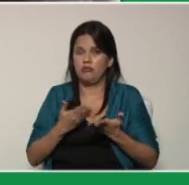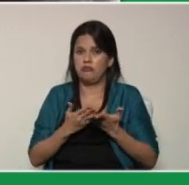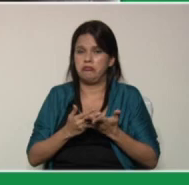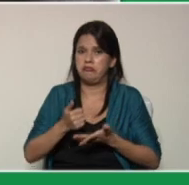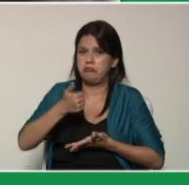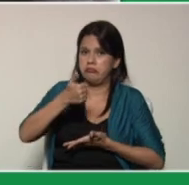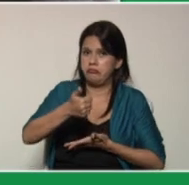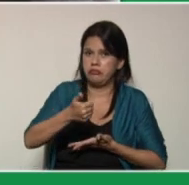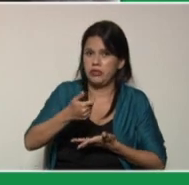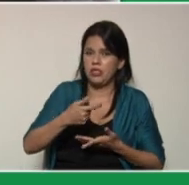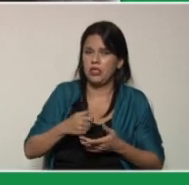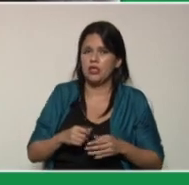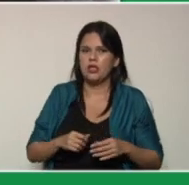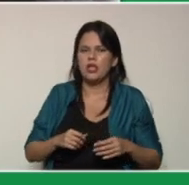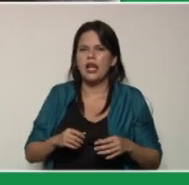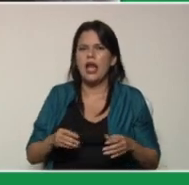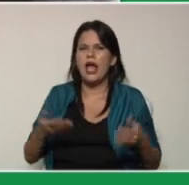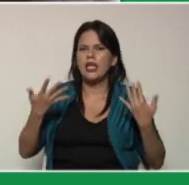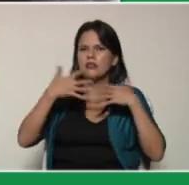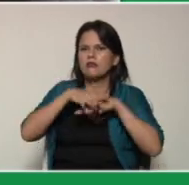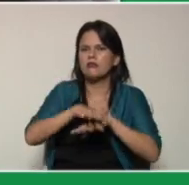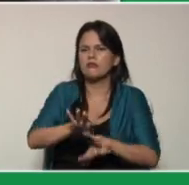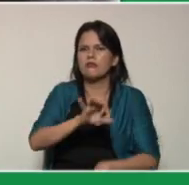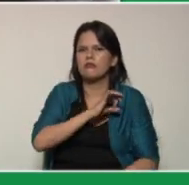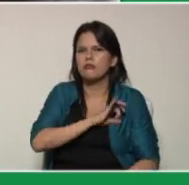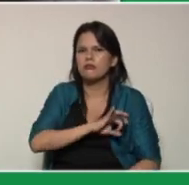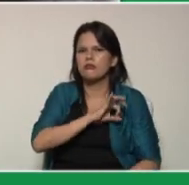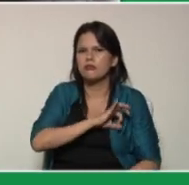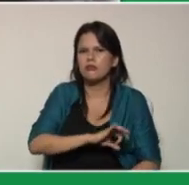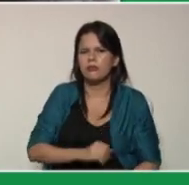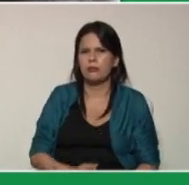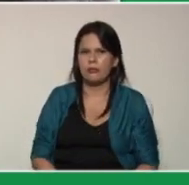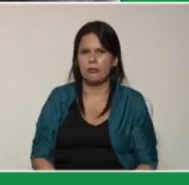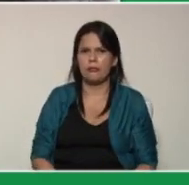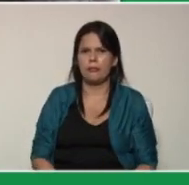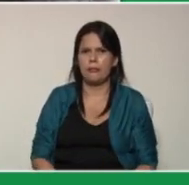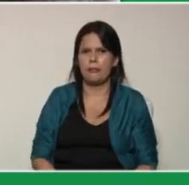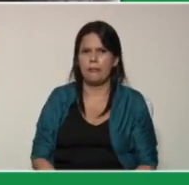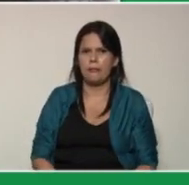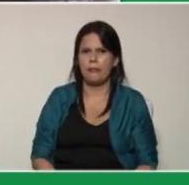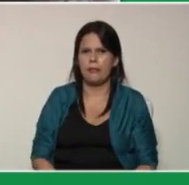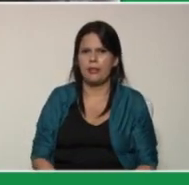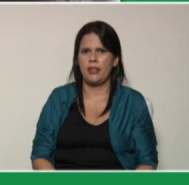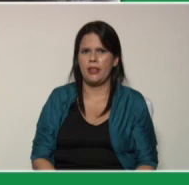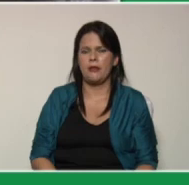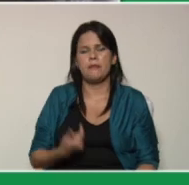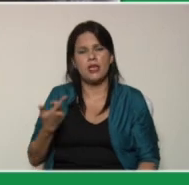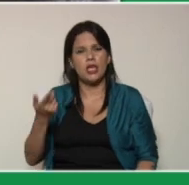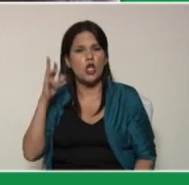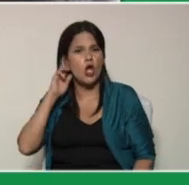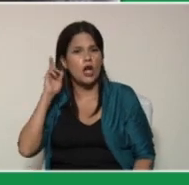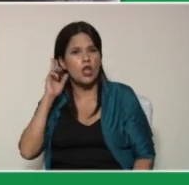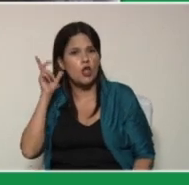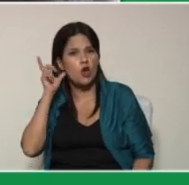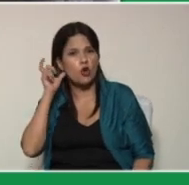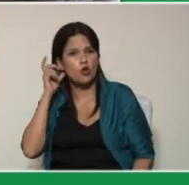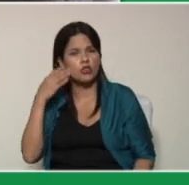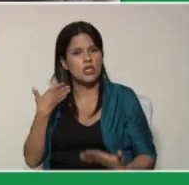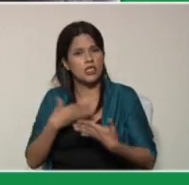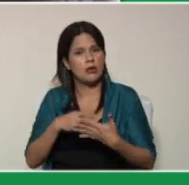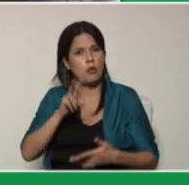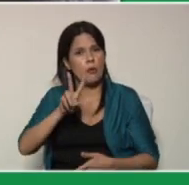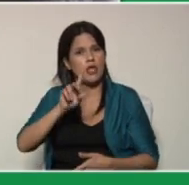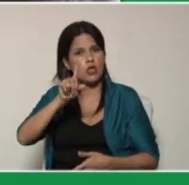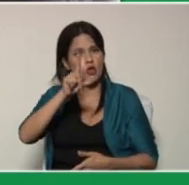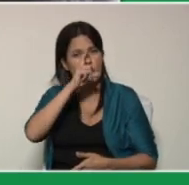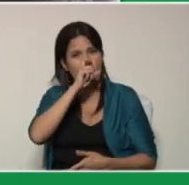favorecer la inclusión social con programas específicos como el de la administración Mis queridos Radio Escucha celebramos 21 años de uno